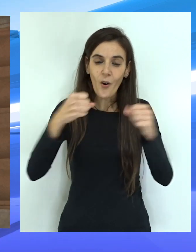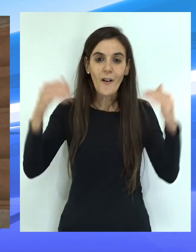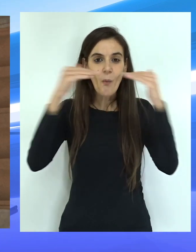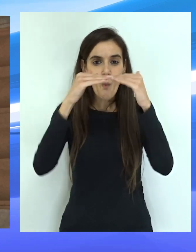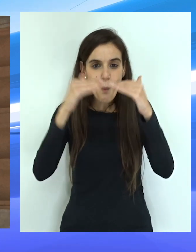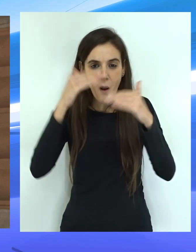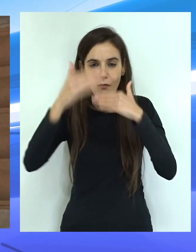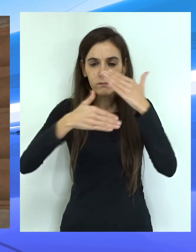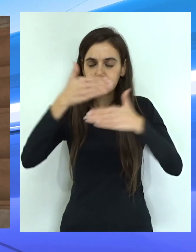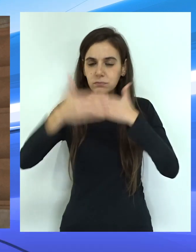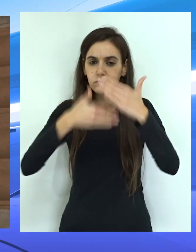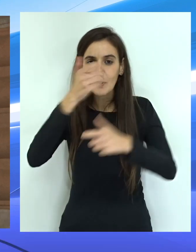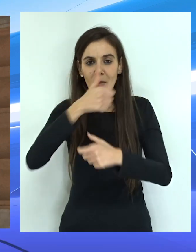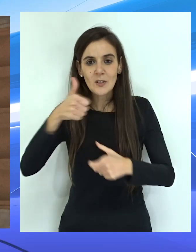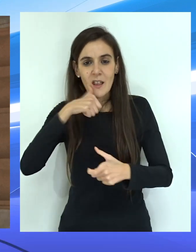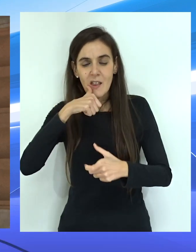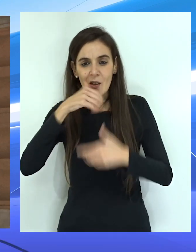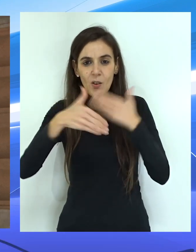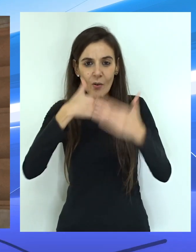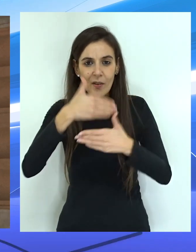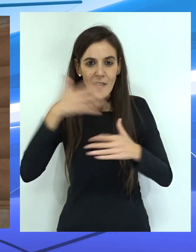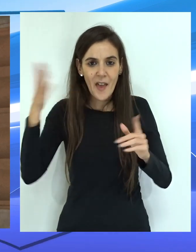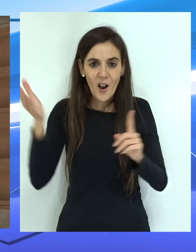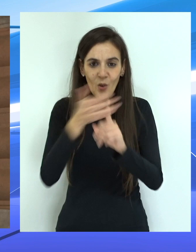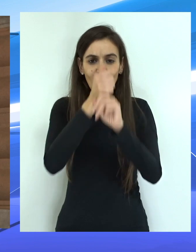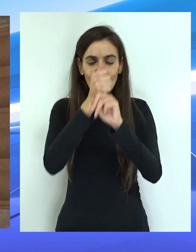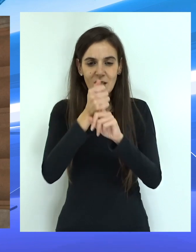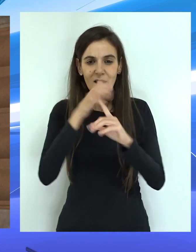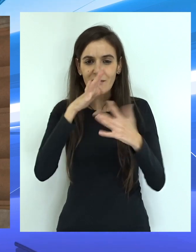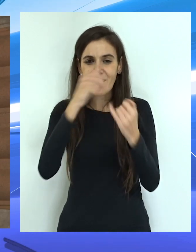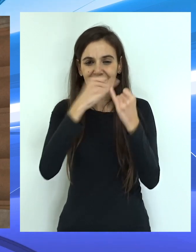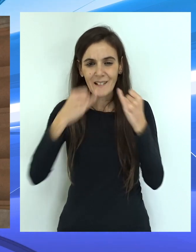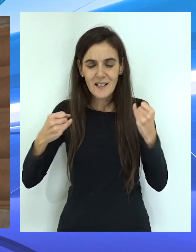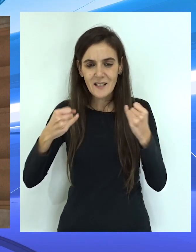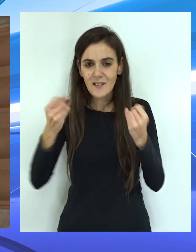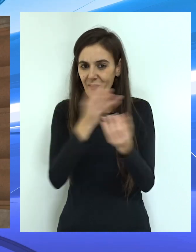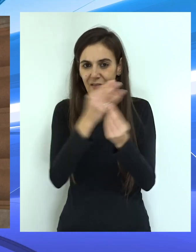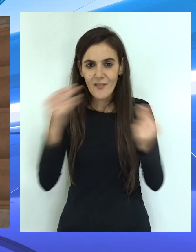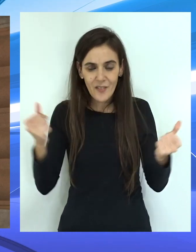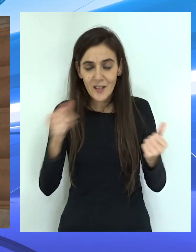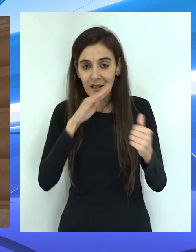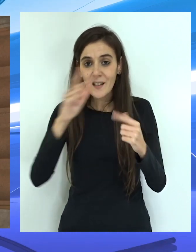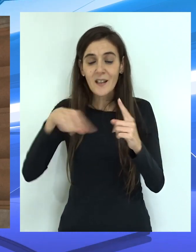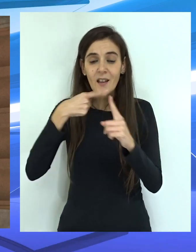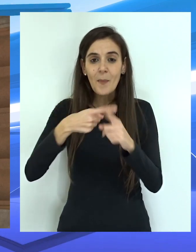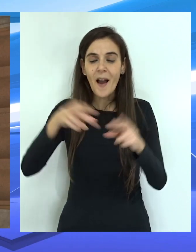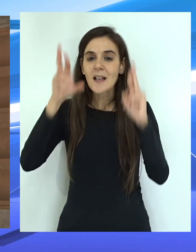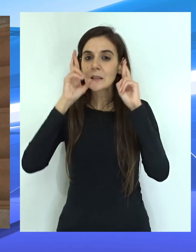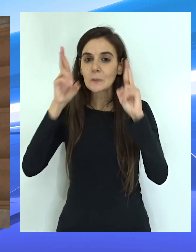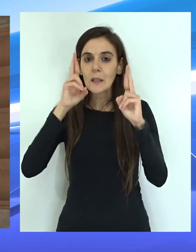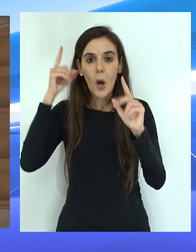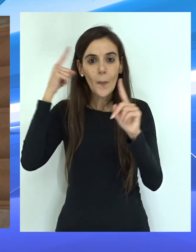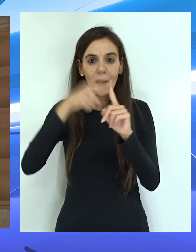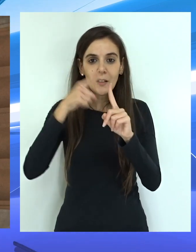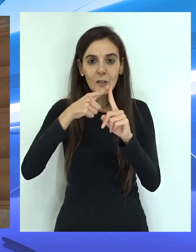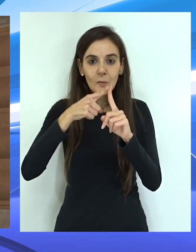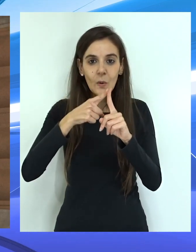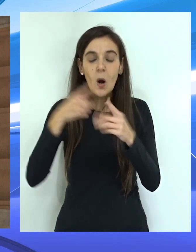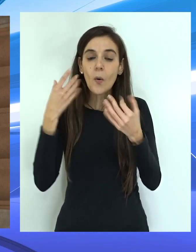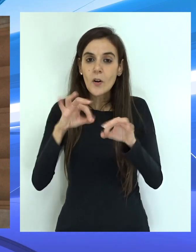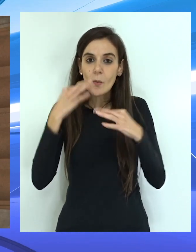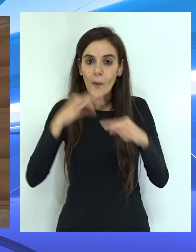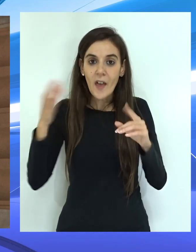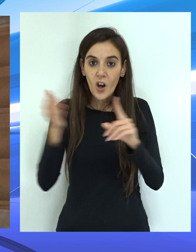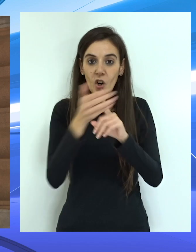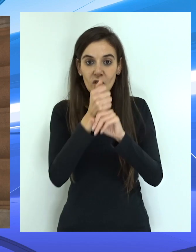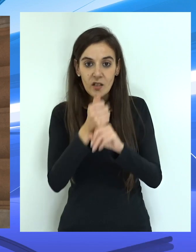los ceutíes sigamos en esta línea de superar la crisis y, sobre todo, esperanza de poder volver a